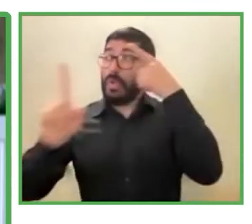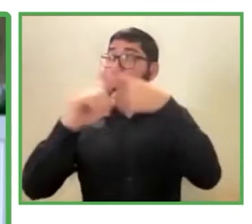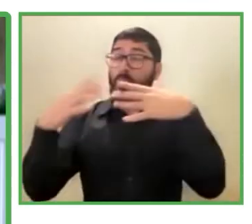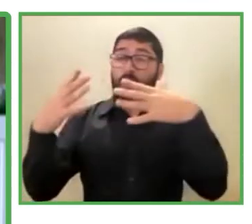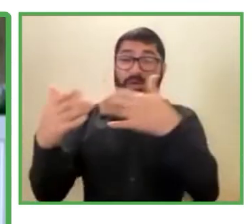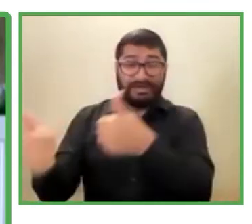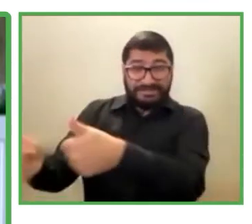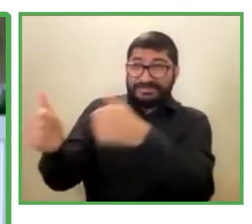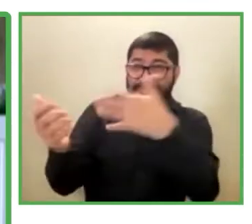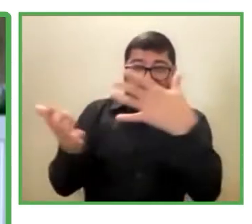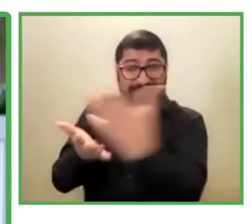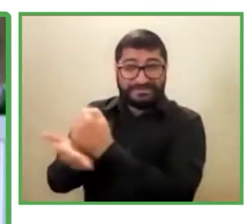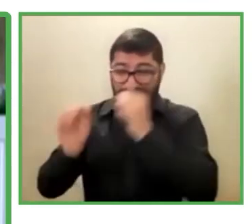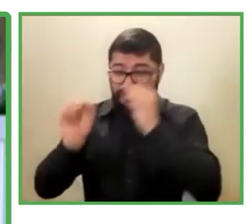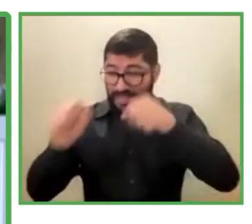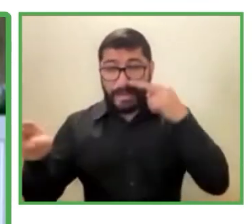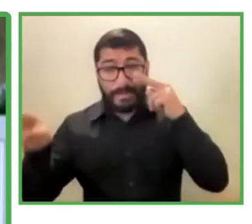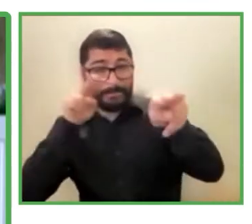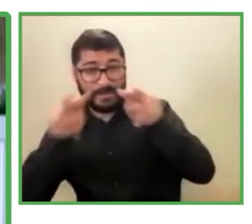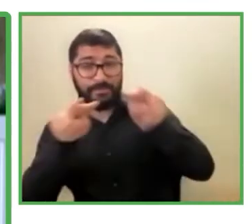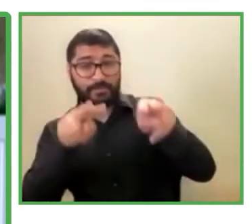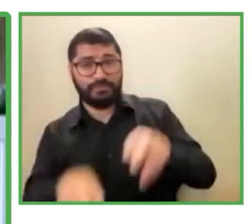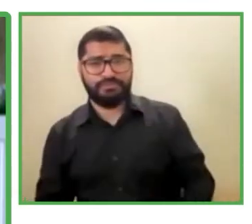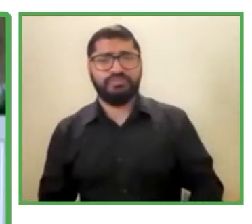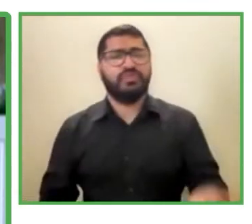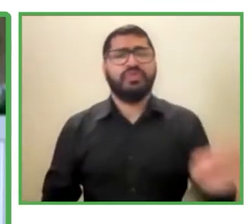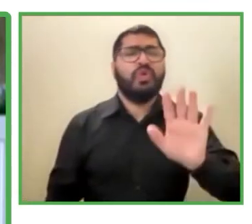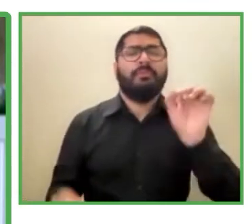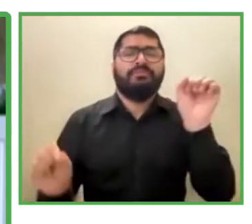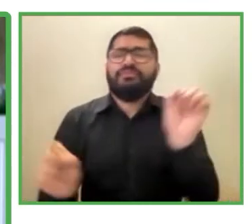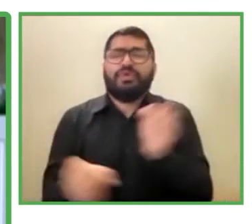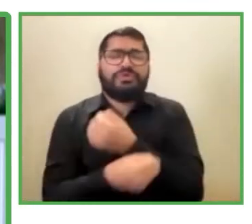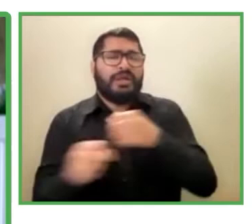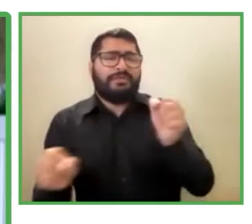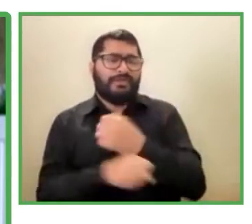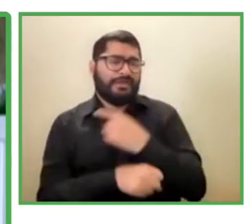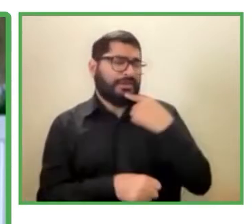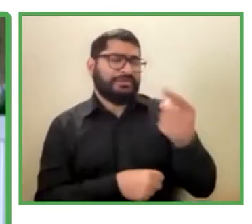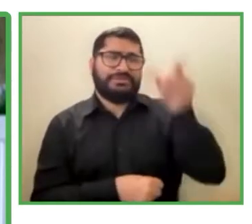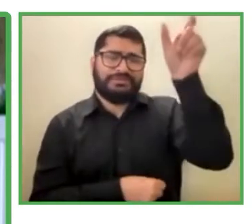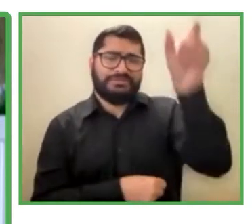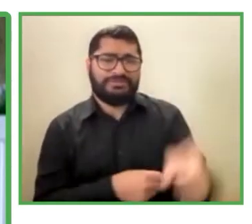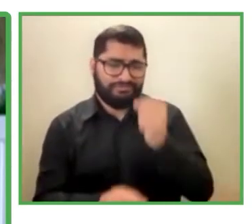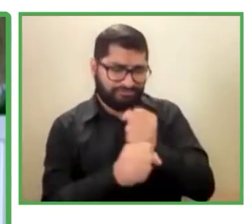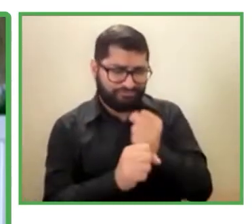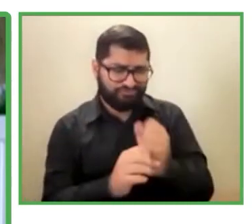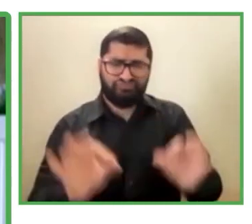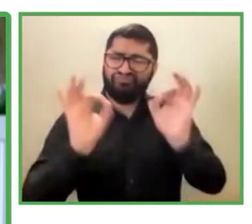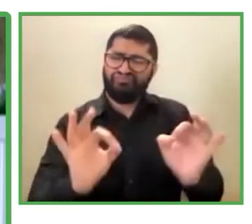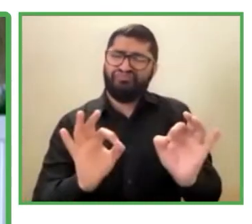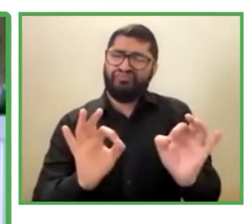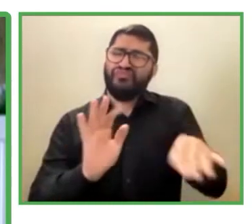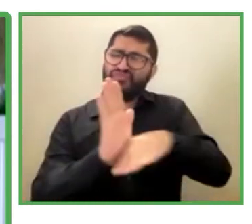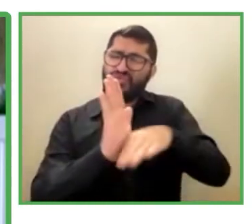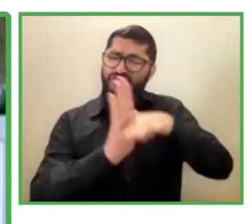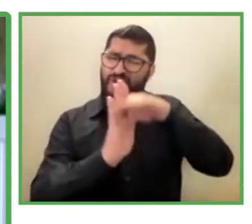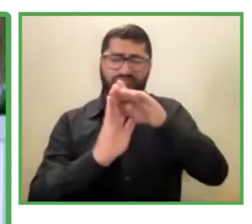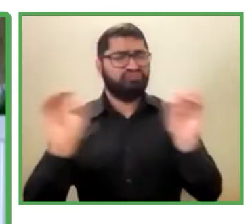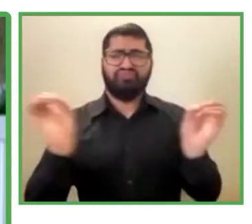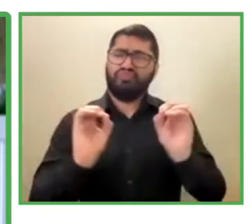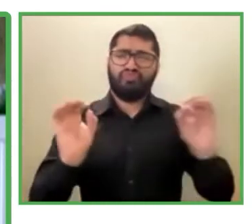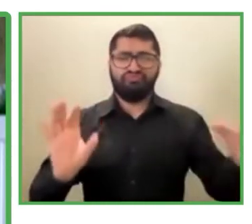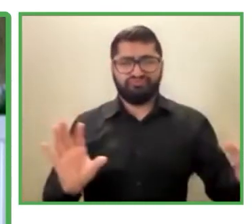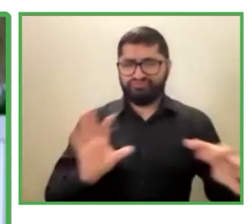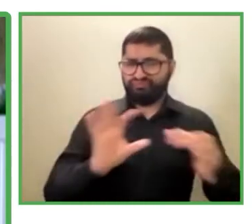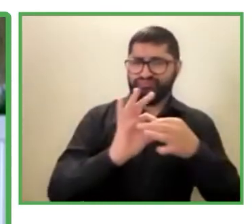el no poder acceder a un trabajo formal iba de la mano de no tener acceso a la educación. En México,